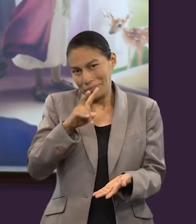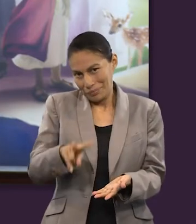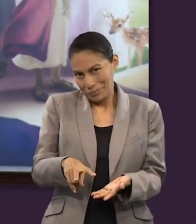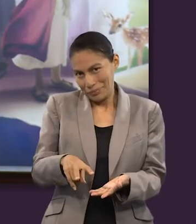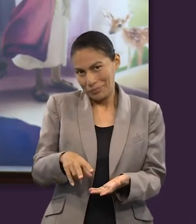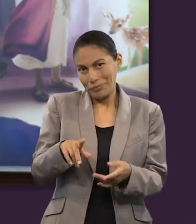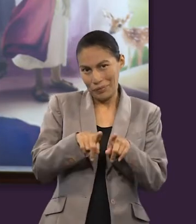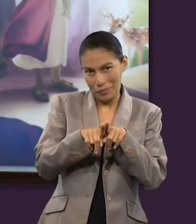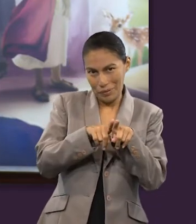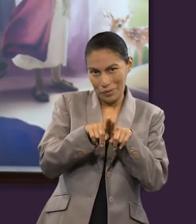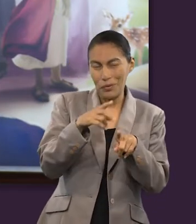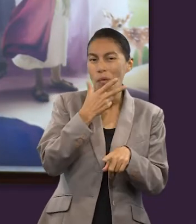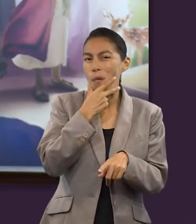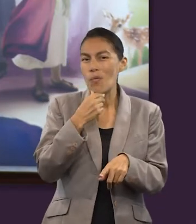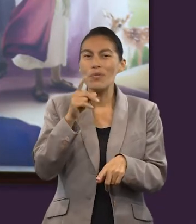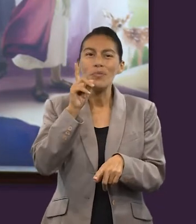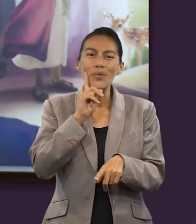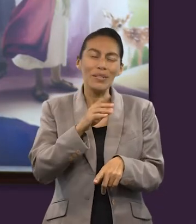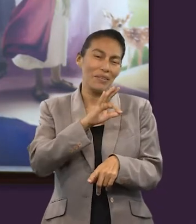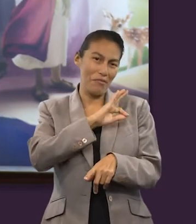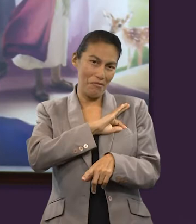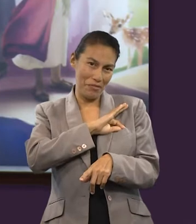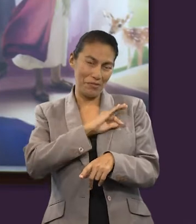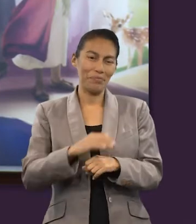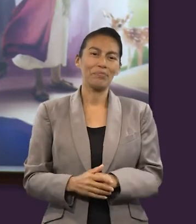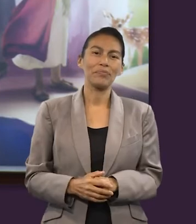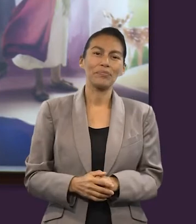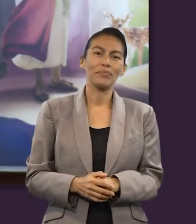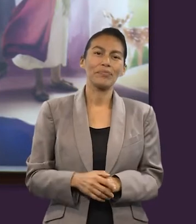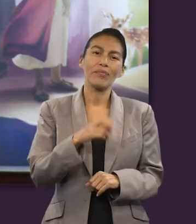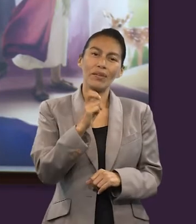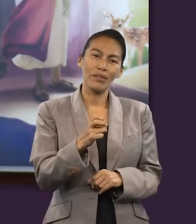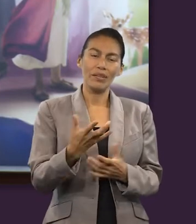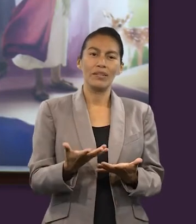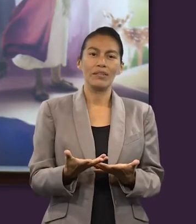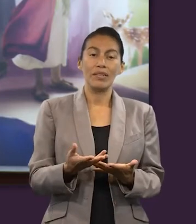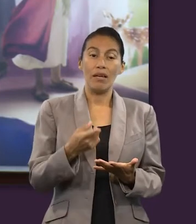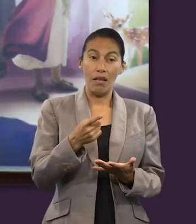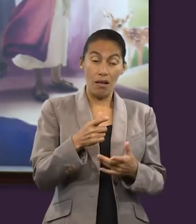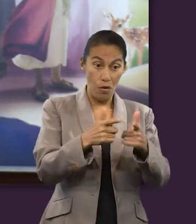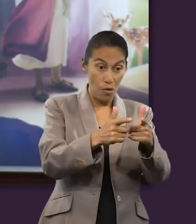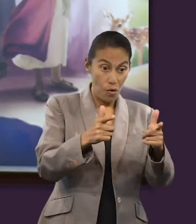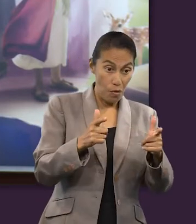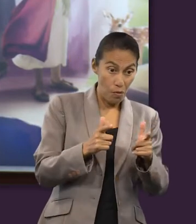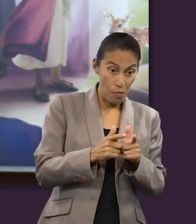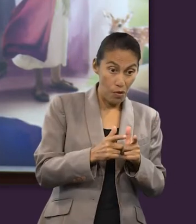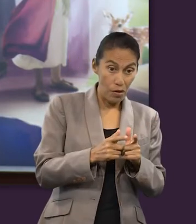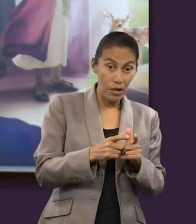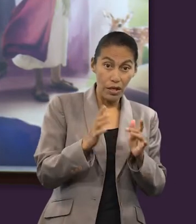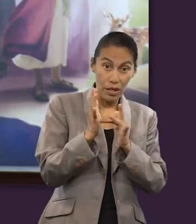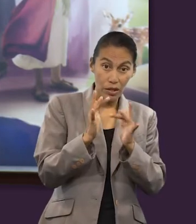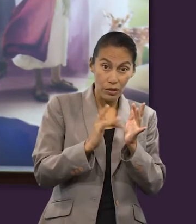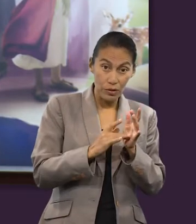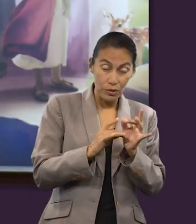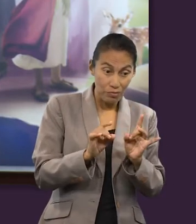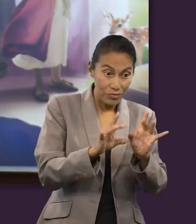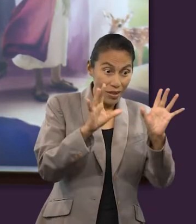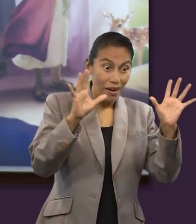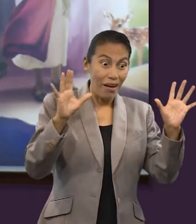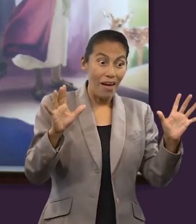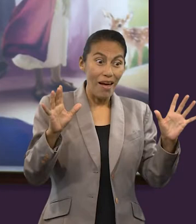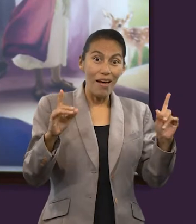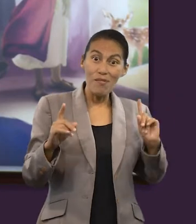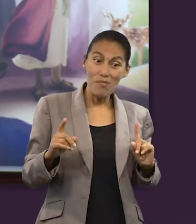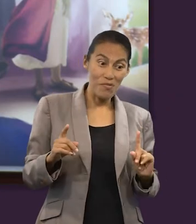Bueno, pero para ser honesto, ese término incluye también hermanos de fe. Entonces se le enseñó a ese grupo.